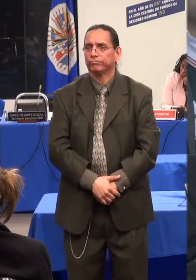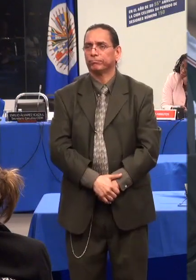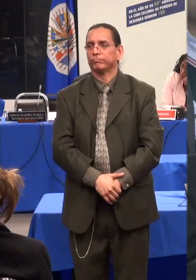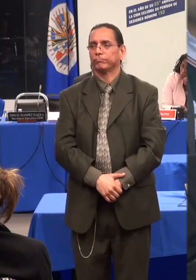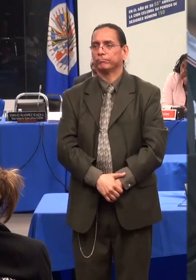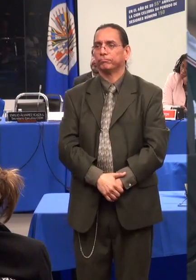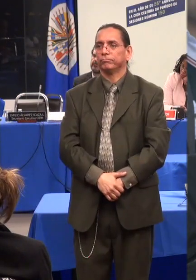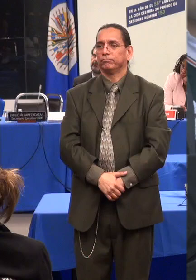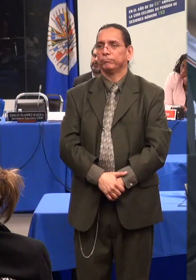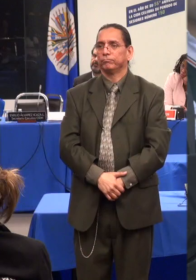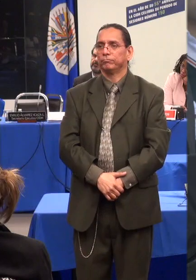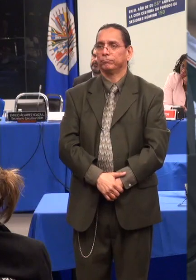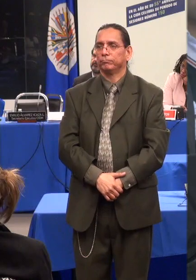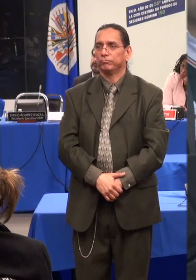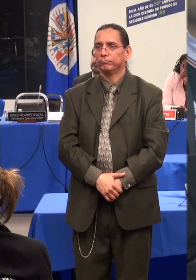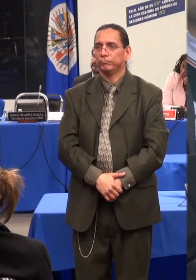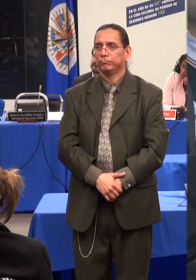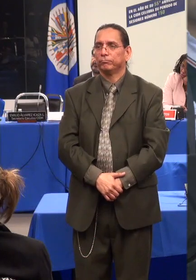participar.